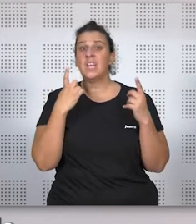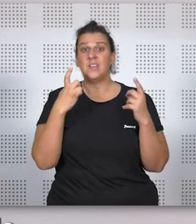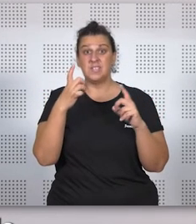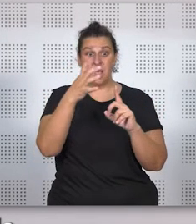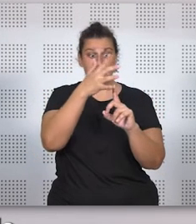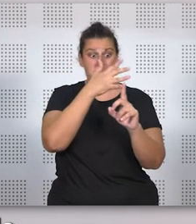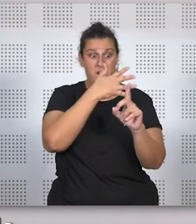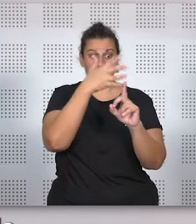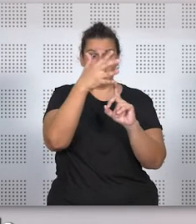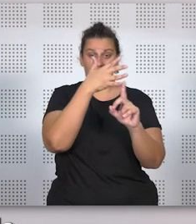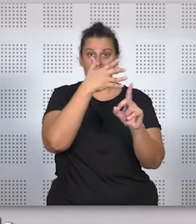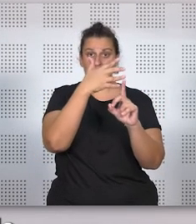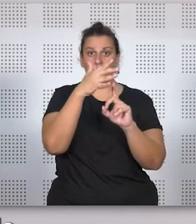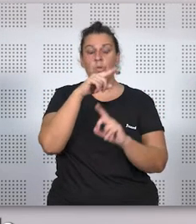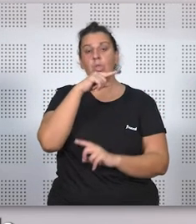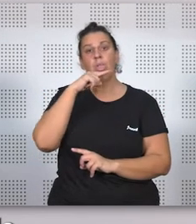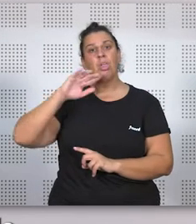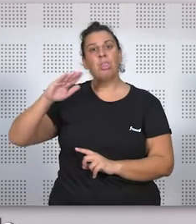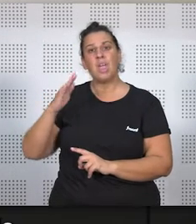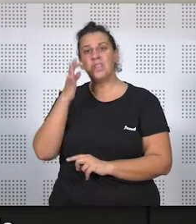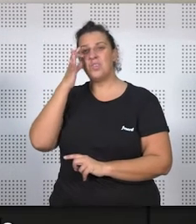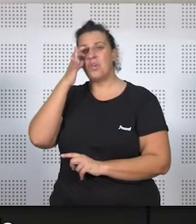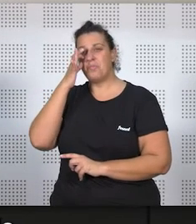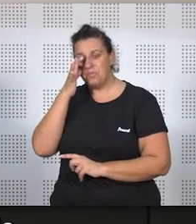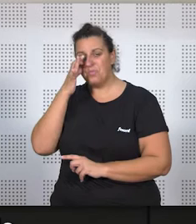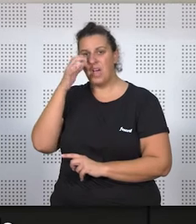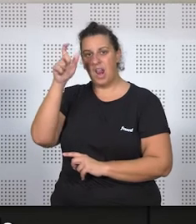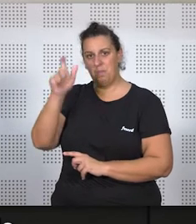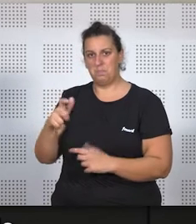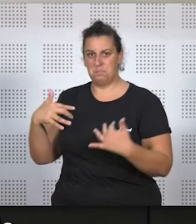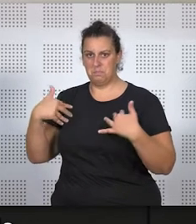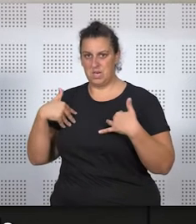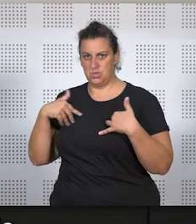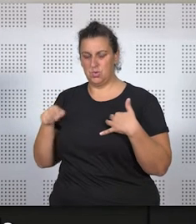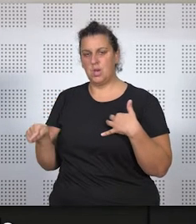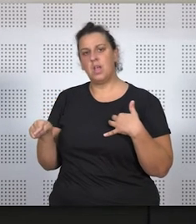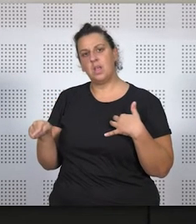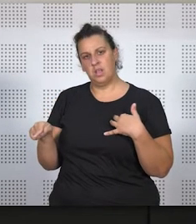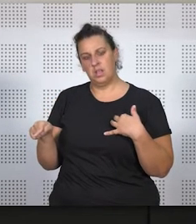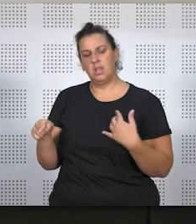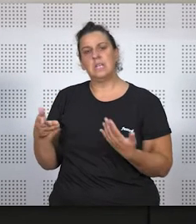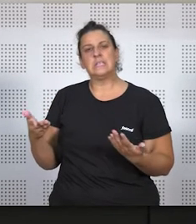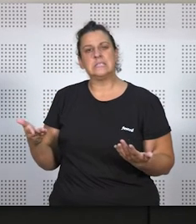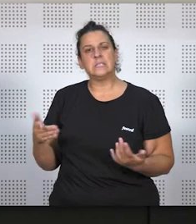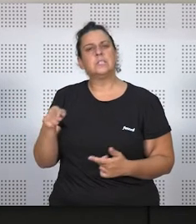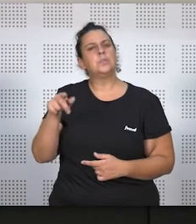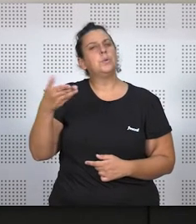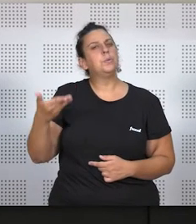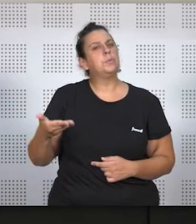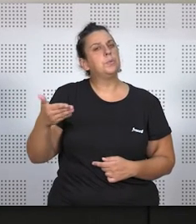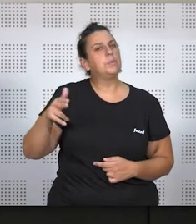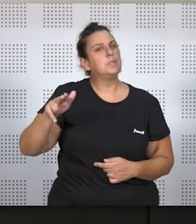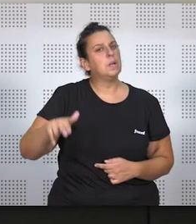maltrato haya producido un daño real y efectivo a la persona que haya sido maltratada. Y, claro, esto es importante también,